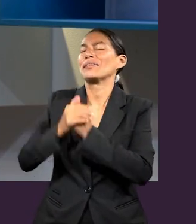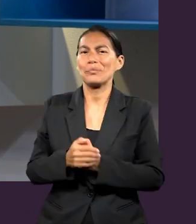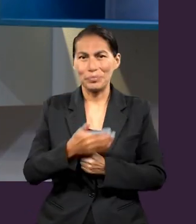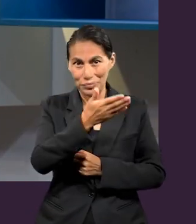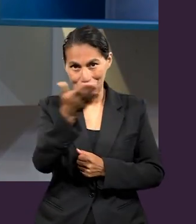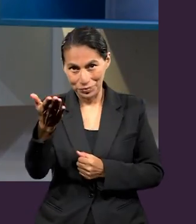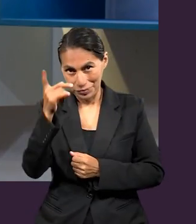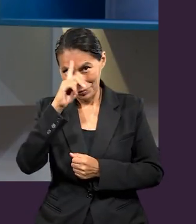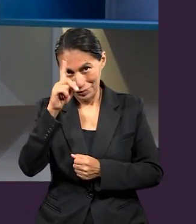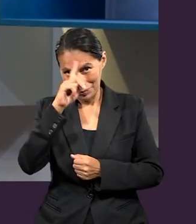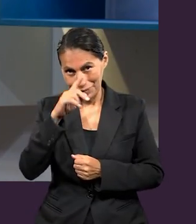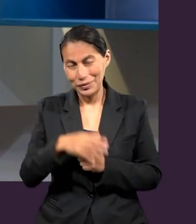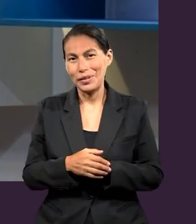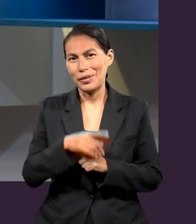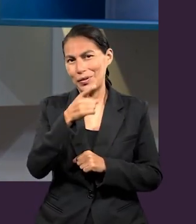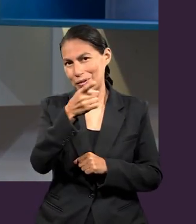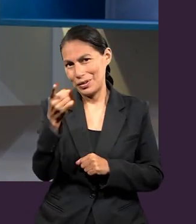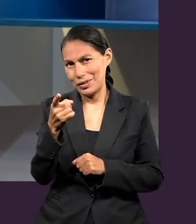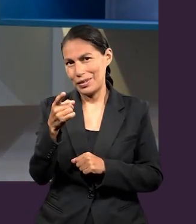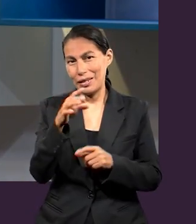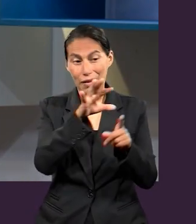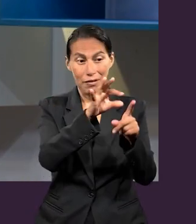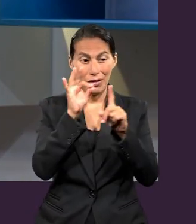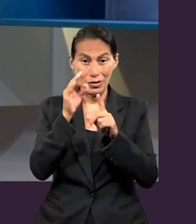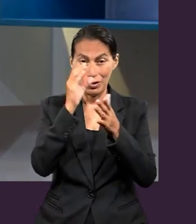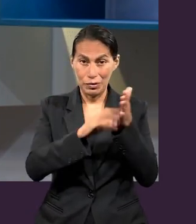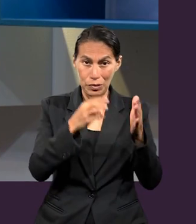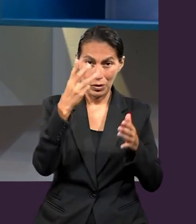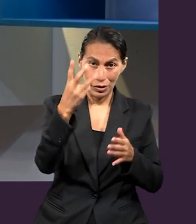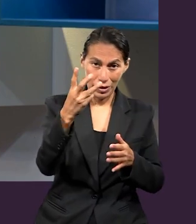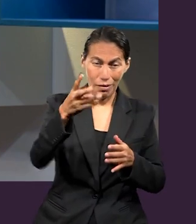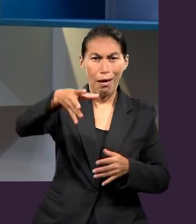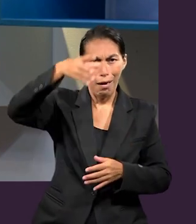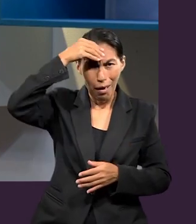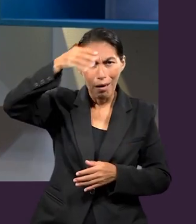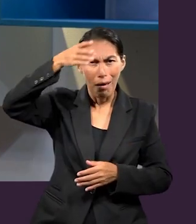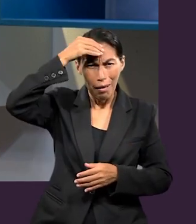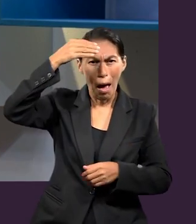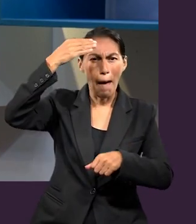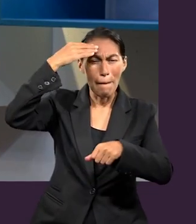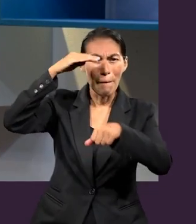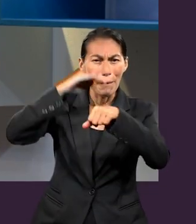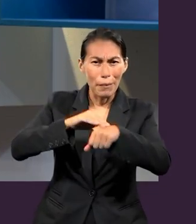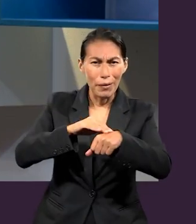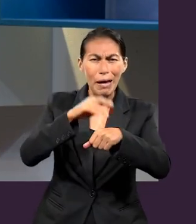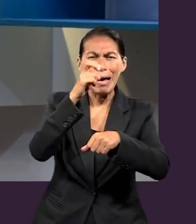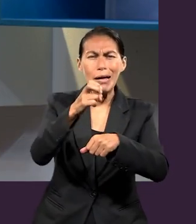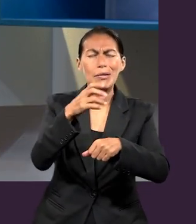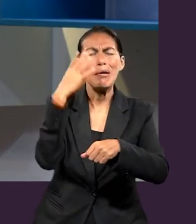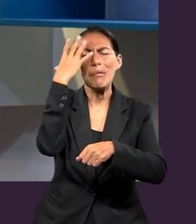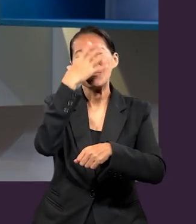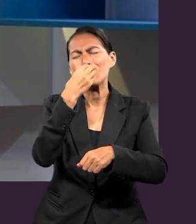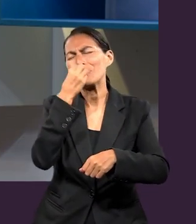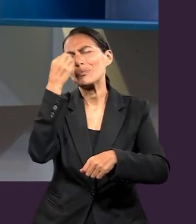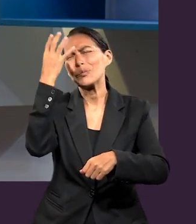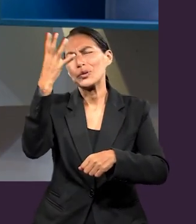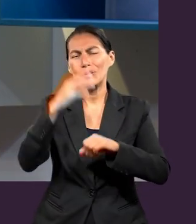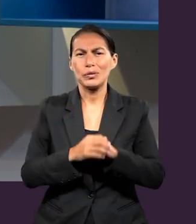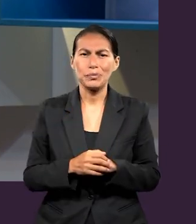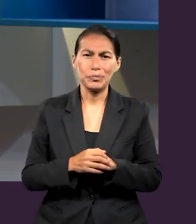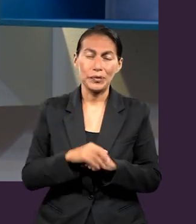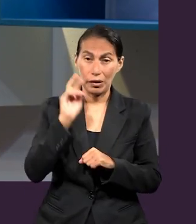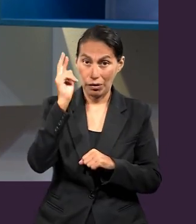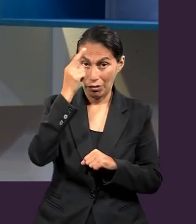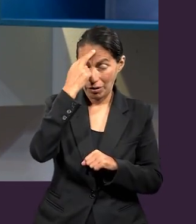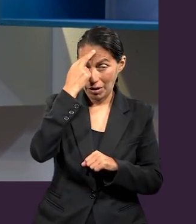a todos nuestros amigos que nos ven que se aprendan de memoria Efesios capítulo 3. Sin duda será de mucha bendición